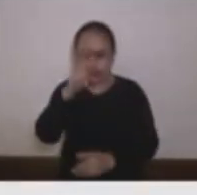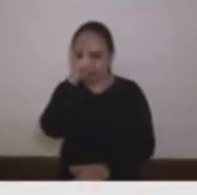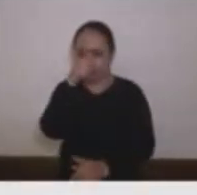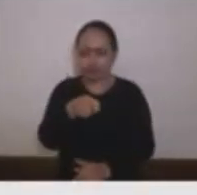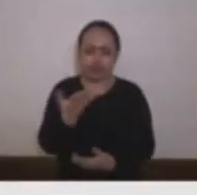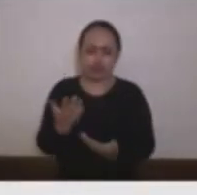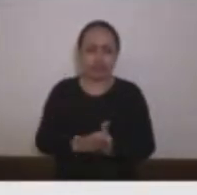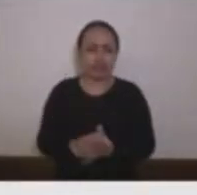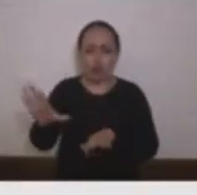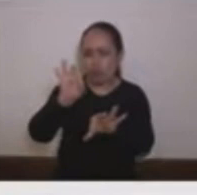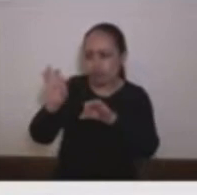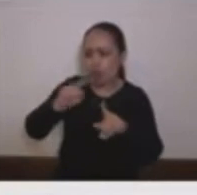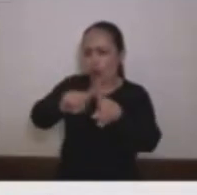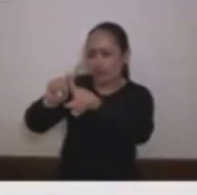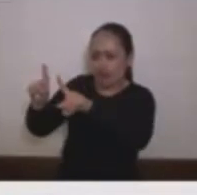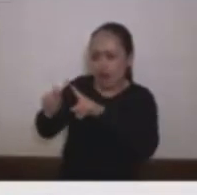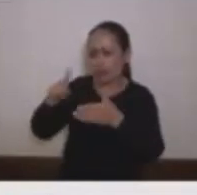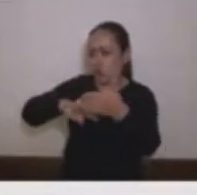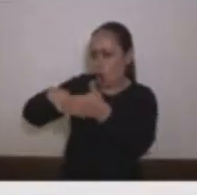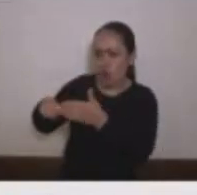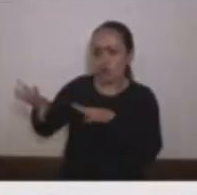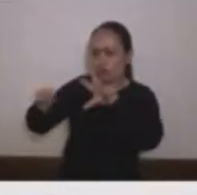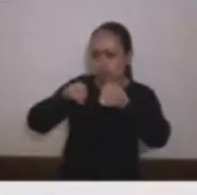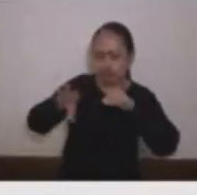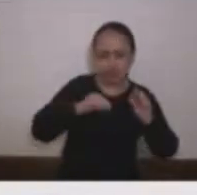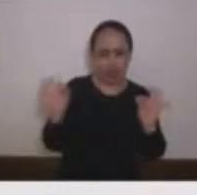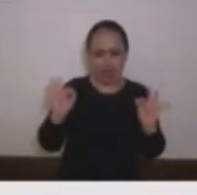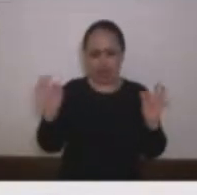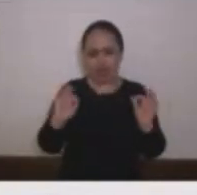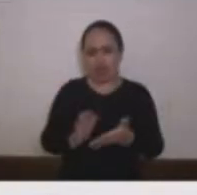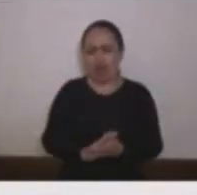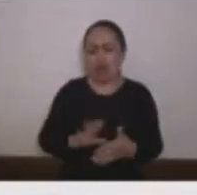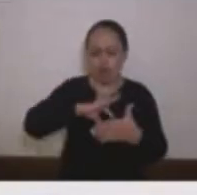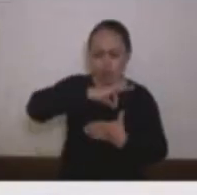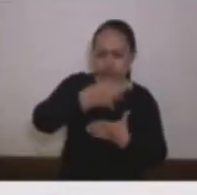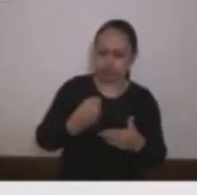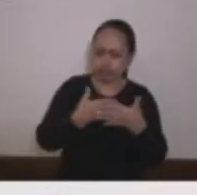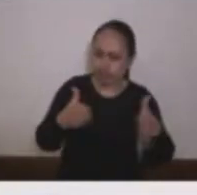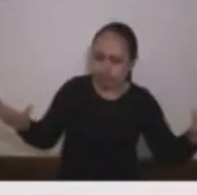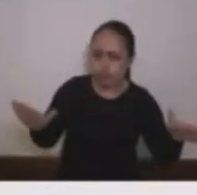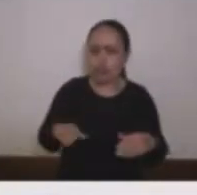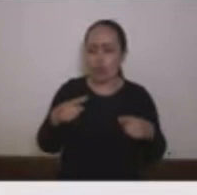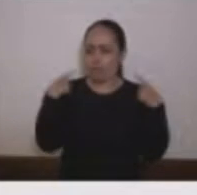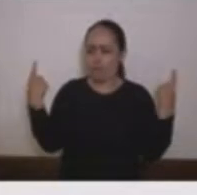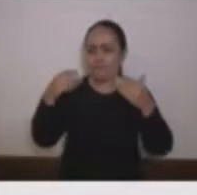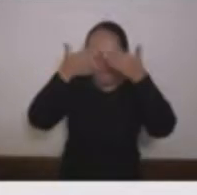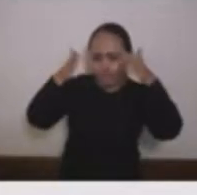sin privilegiar otro tipo de contratación que fuera más transparente pública abierta y competitiva